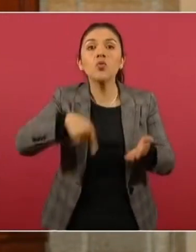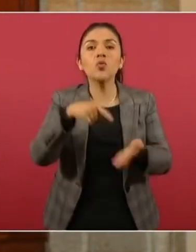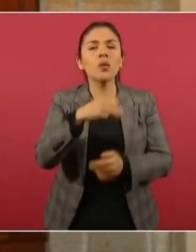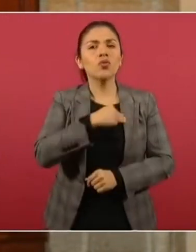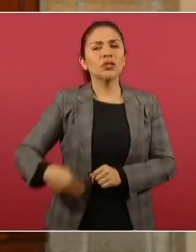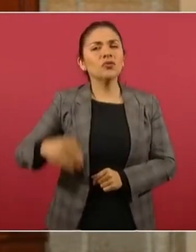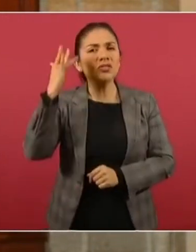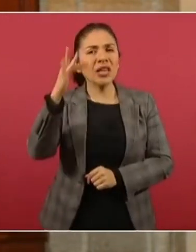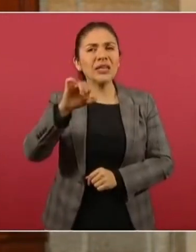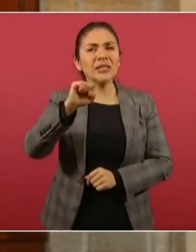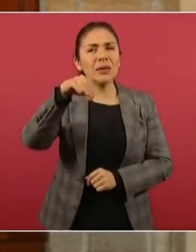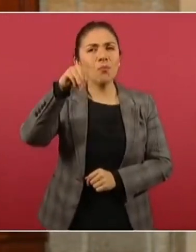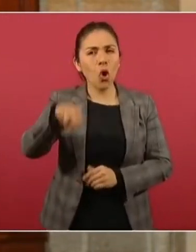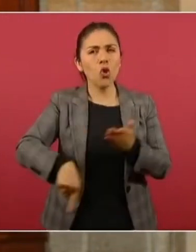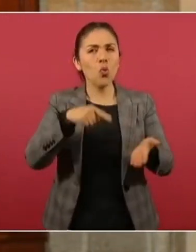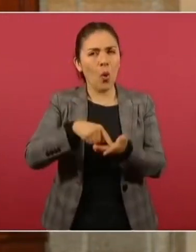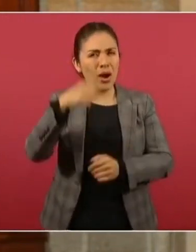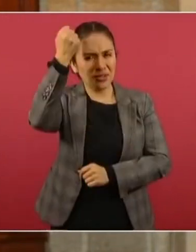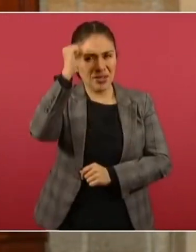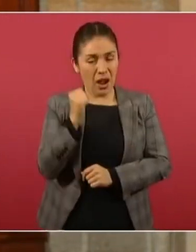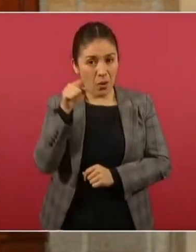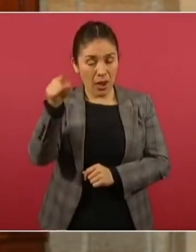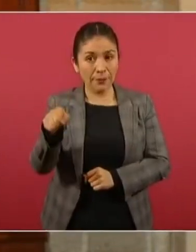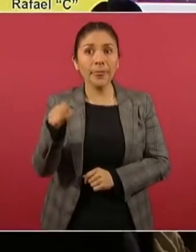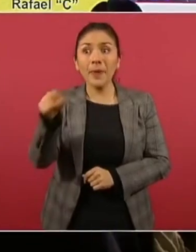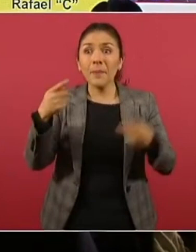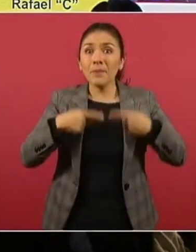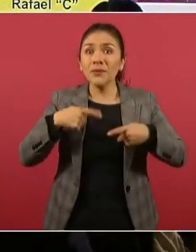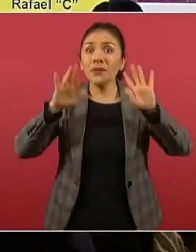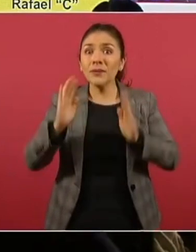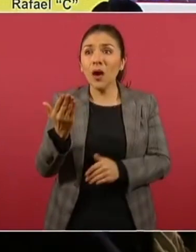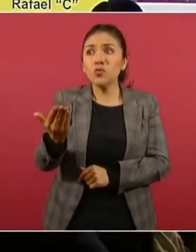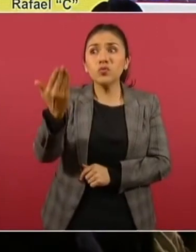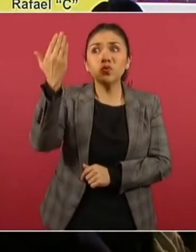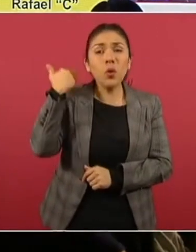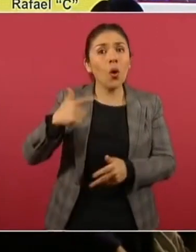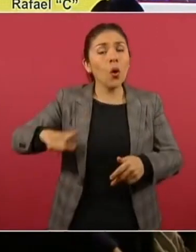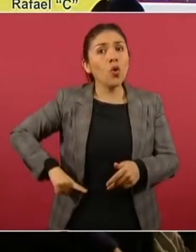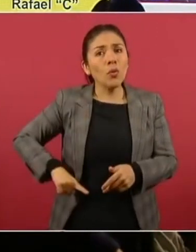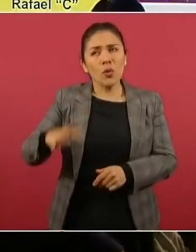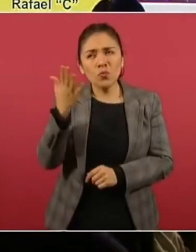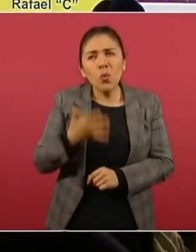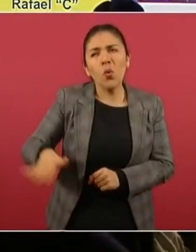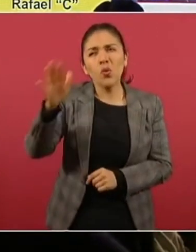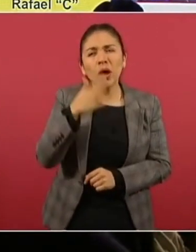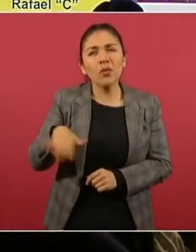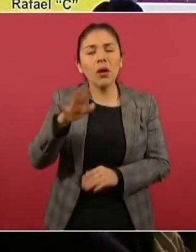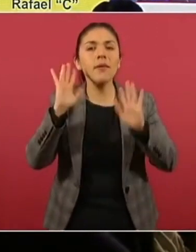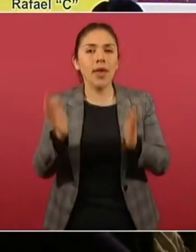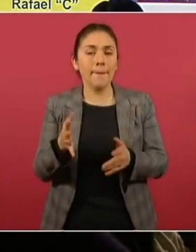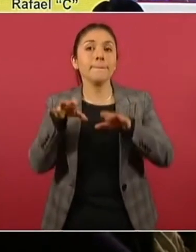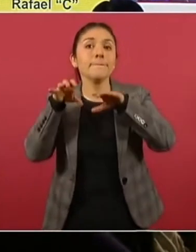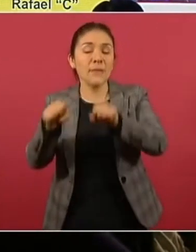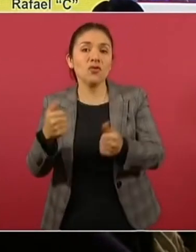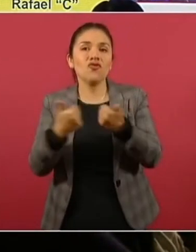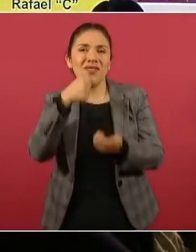Simón, Choix, en Sinaloa, quien era buscado desde ese tiempo por el Gobierno mexicano. Se le ejecutó una